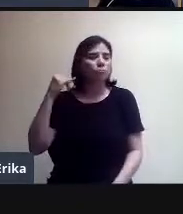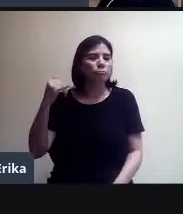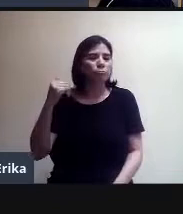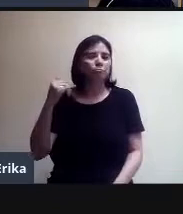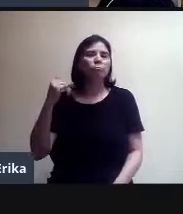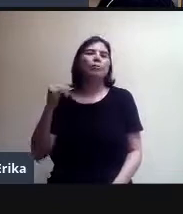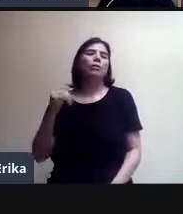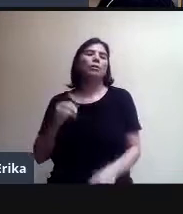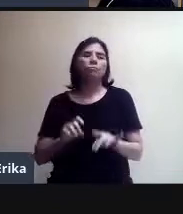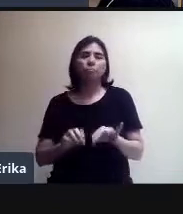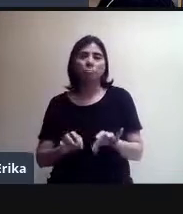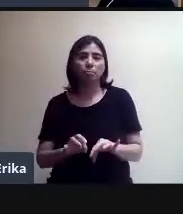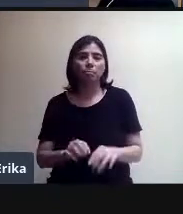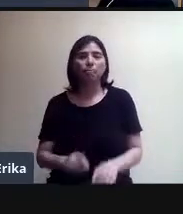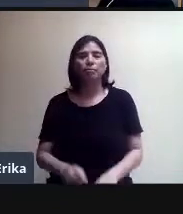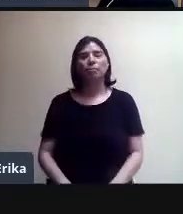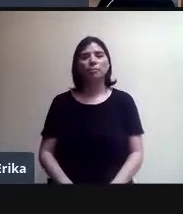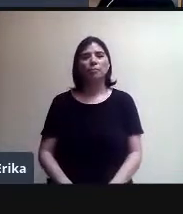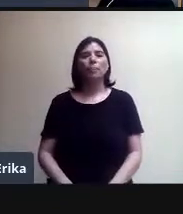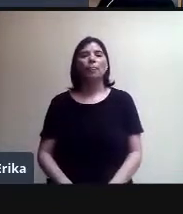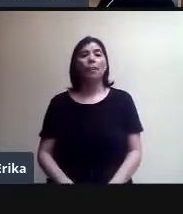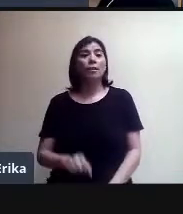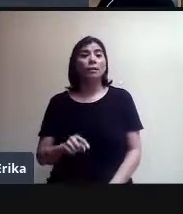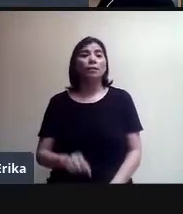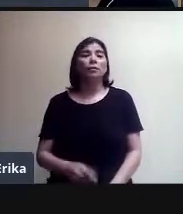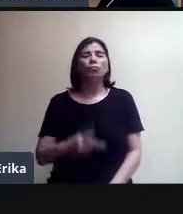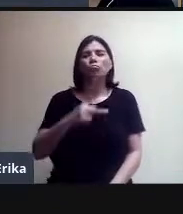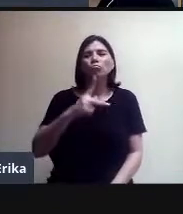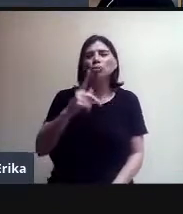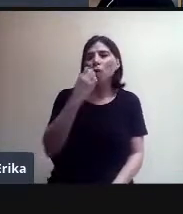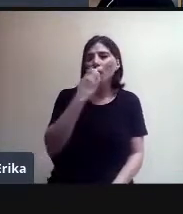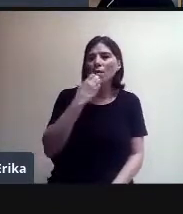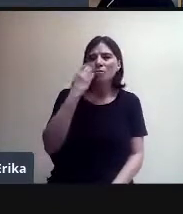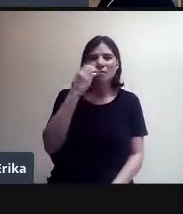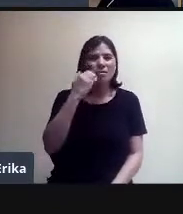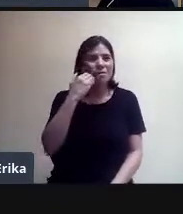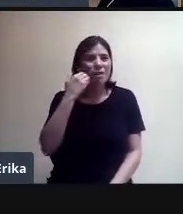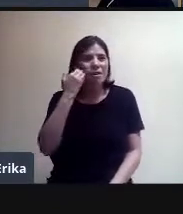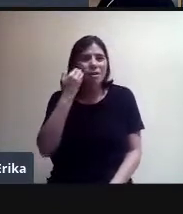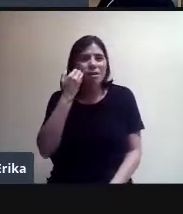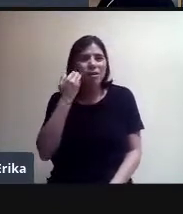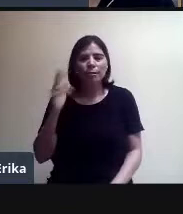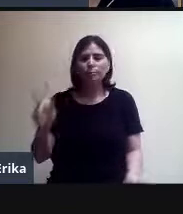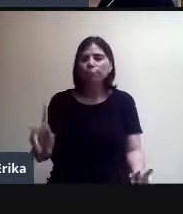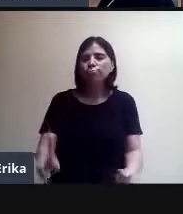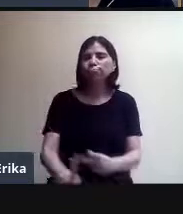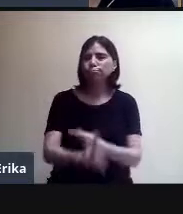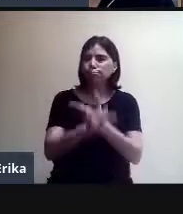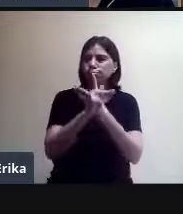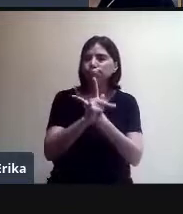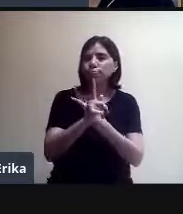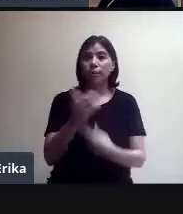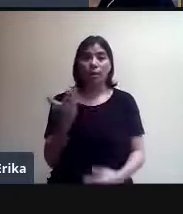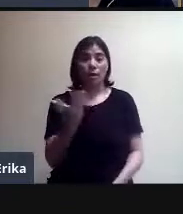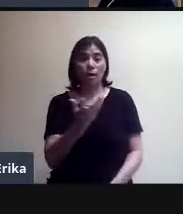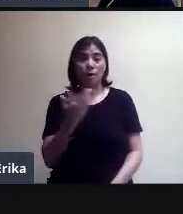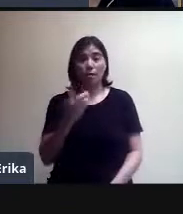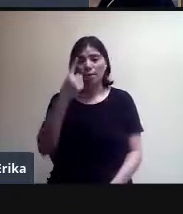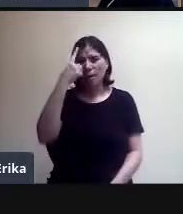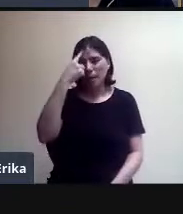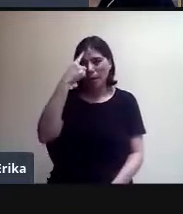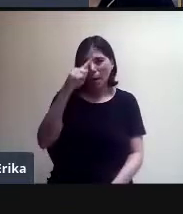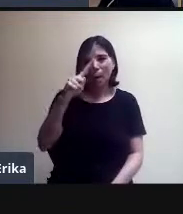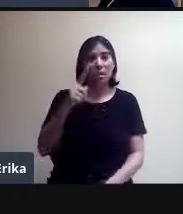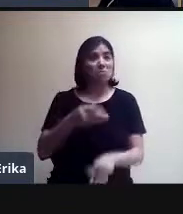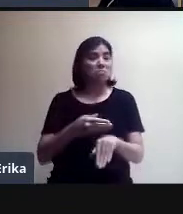Entonces, si en su escuela quieren hacer alguna videoconferencia para este número